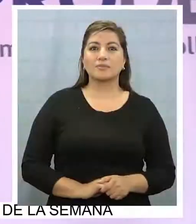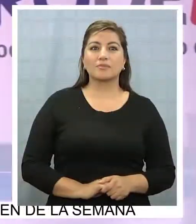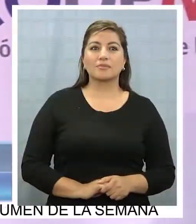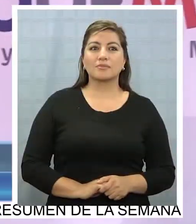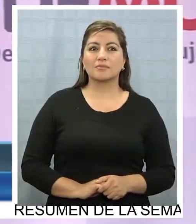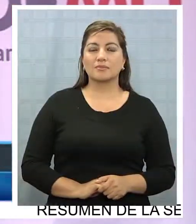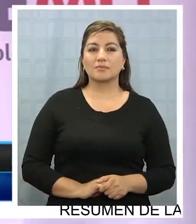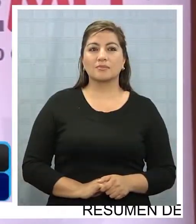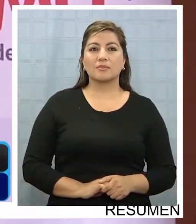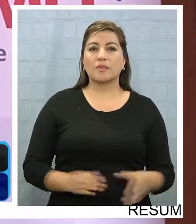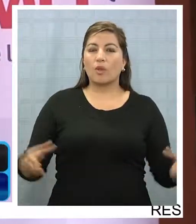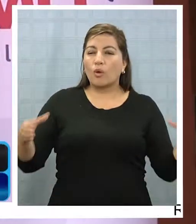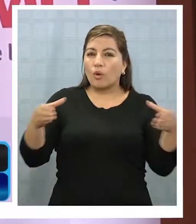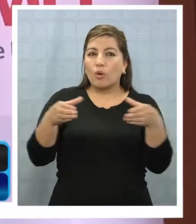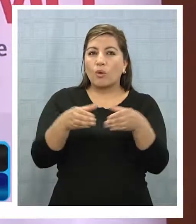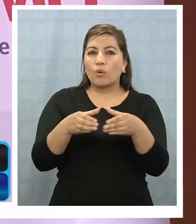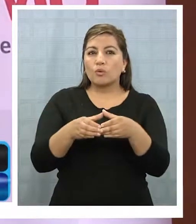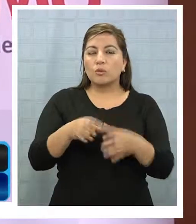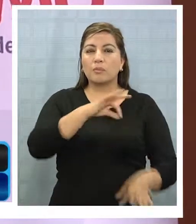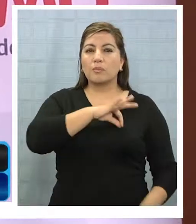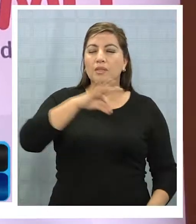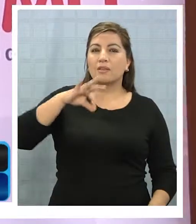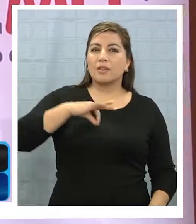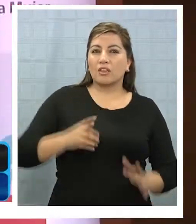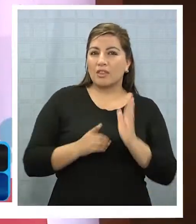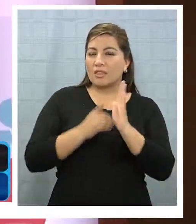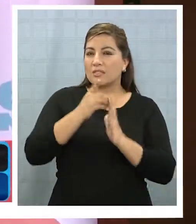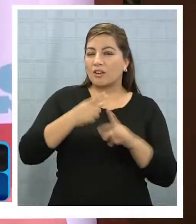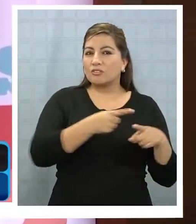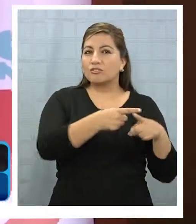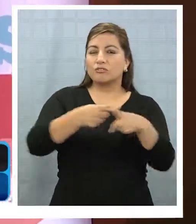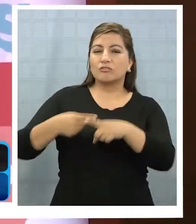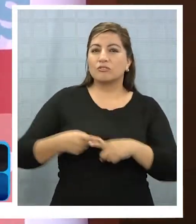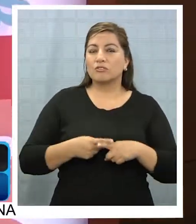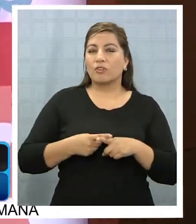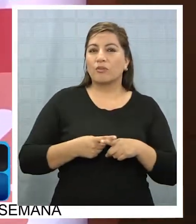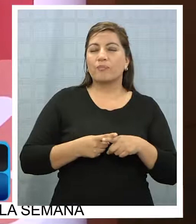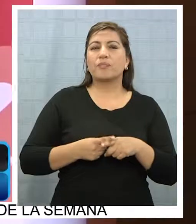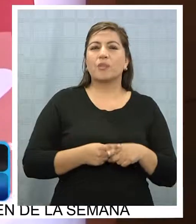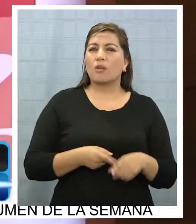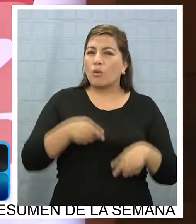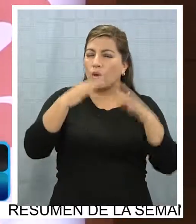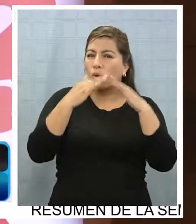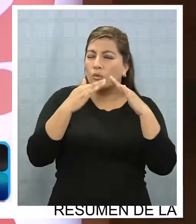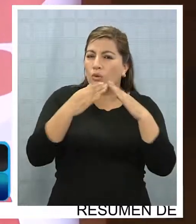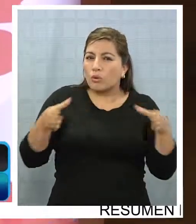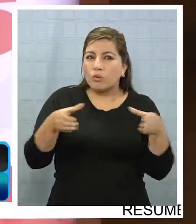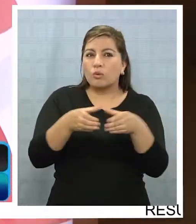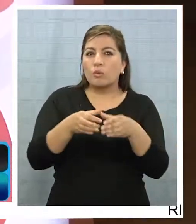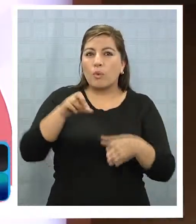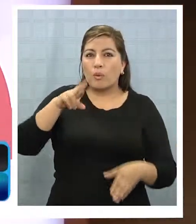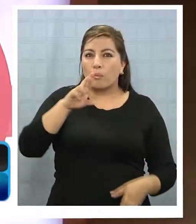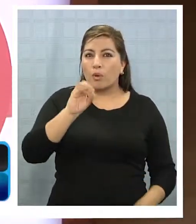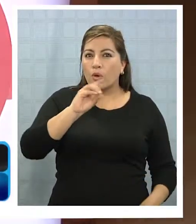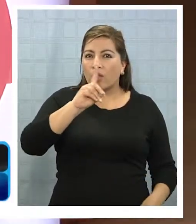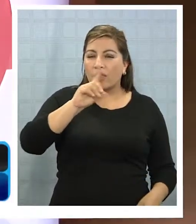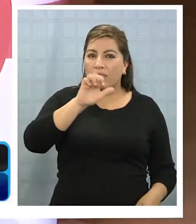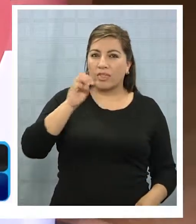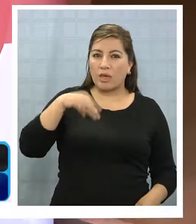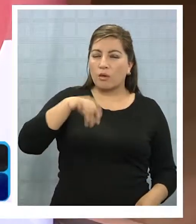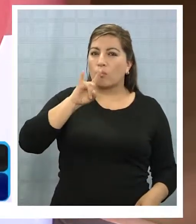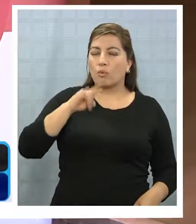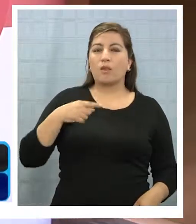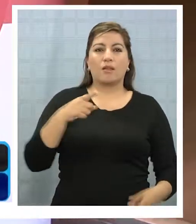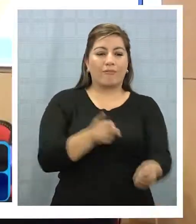En conjunto con el Ministerio de Desarrollo Social, la Fundación Prodemu realizará el programa de apoyo a la dinámica familiar,